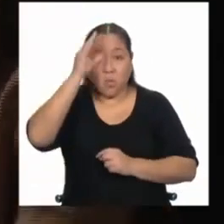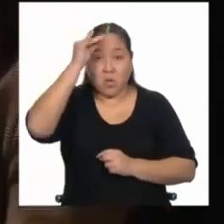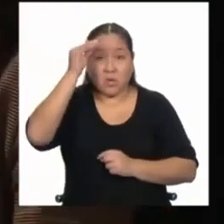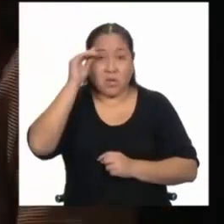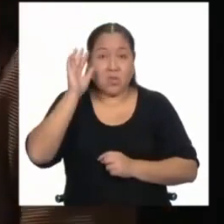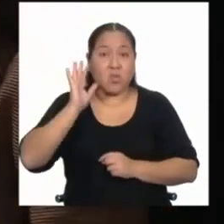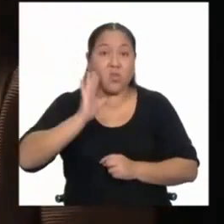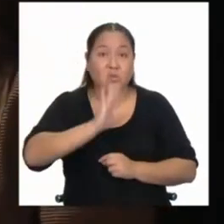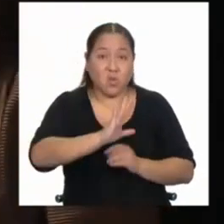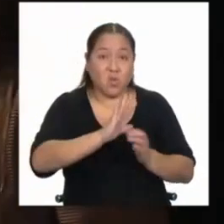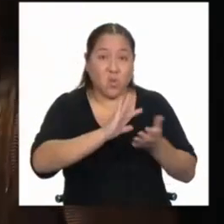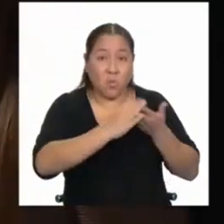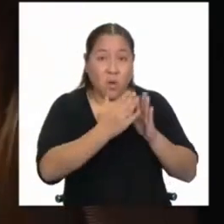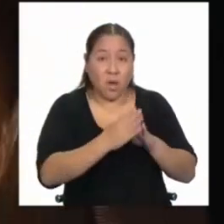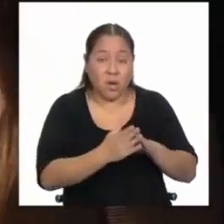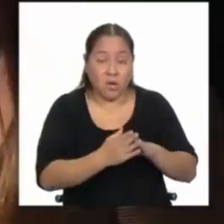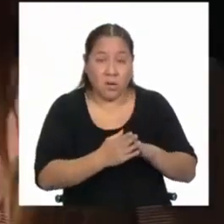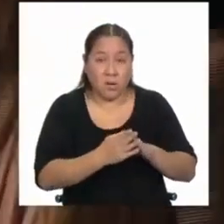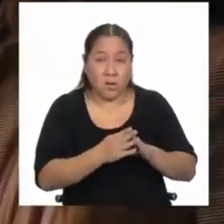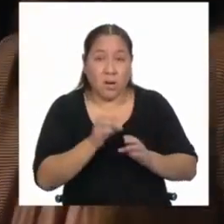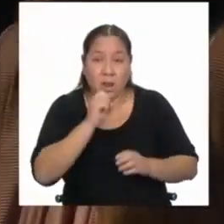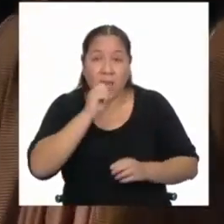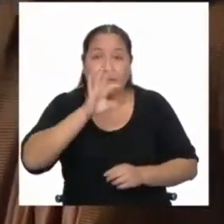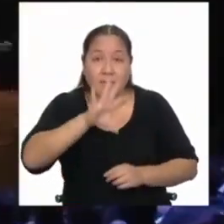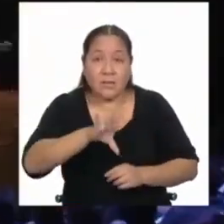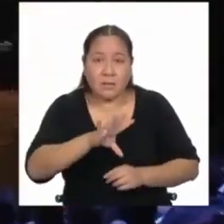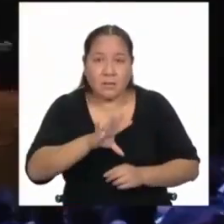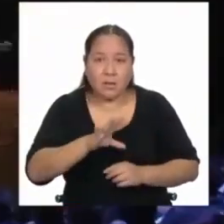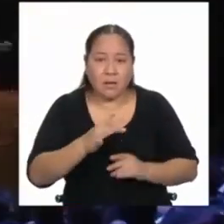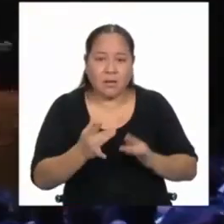viene y le dice eso, el impacto es otro.